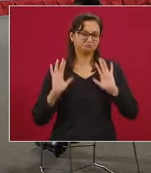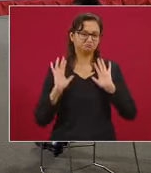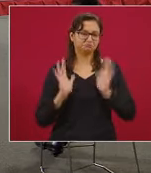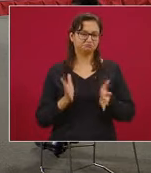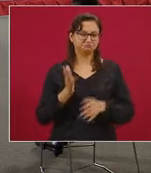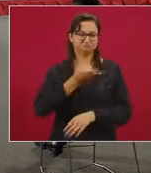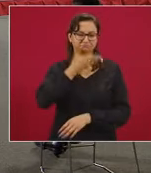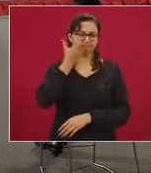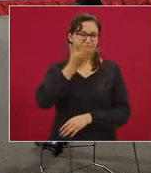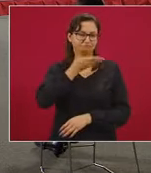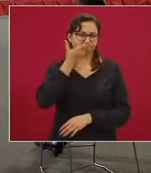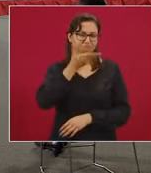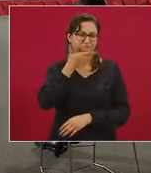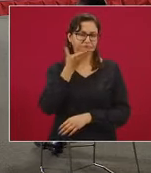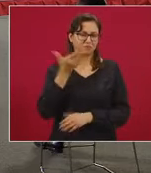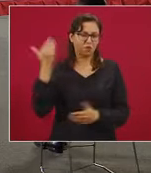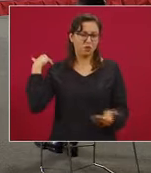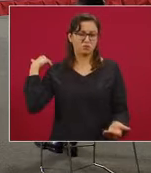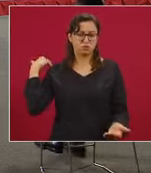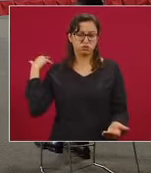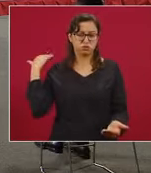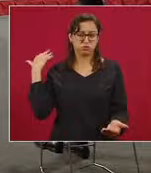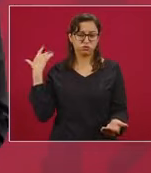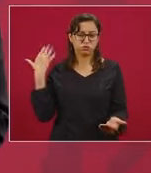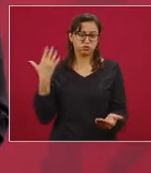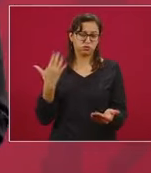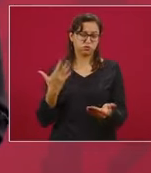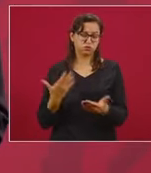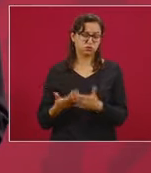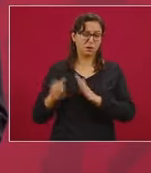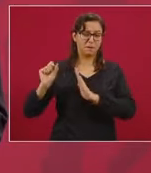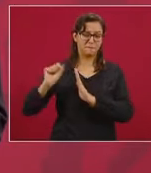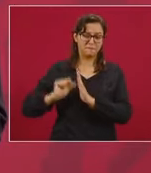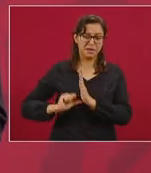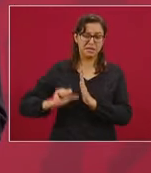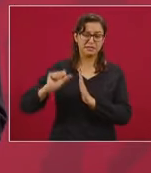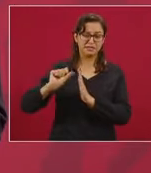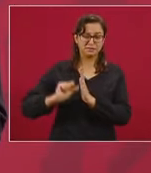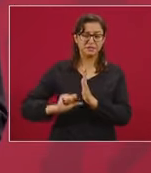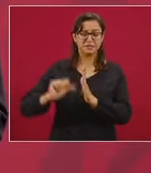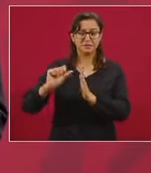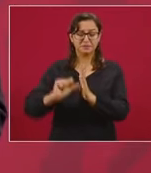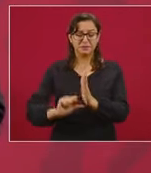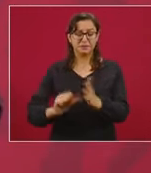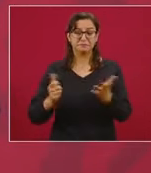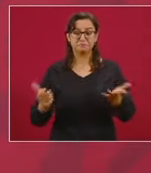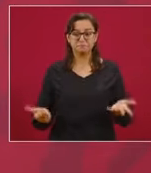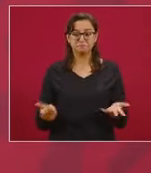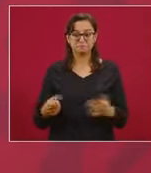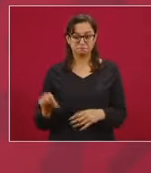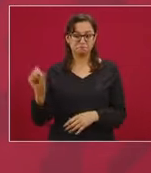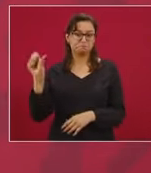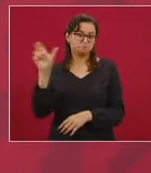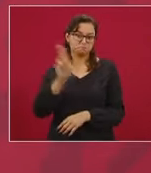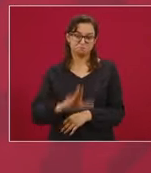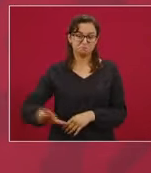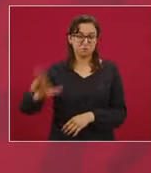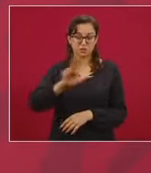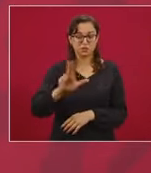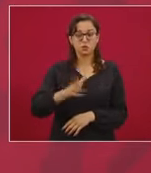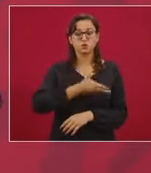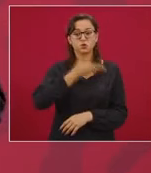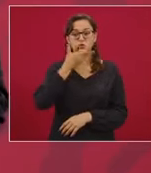se destina este día a informar sobre